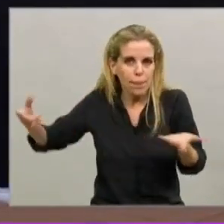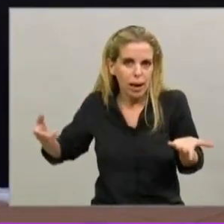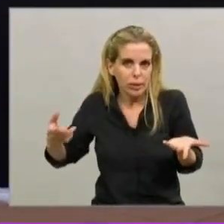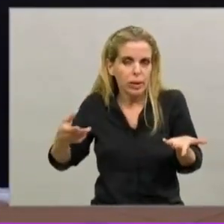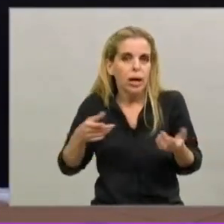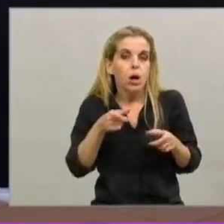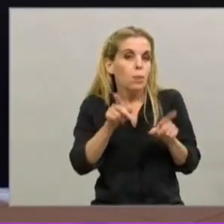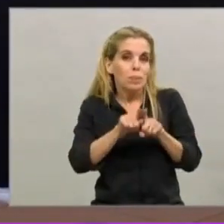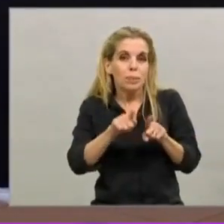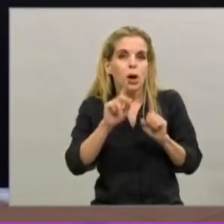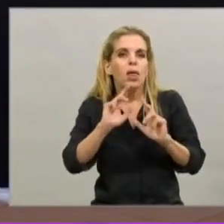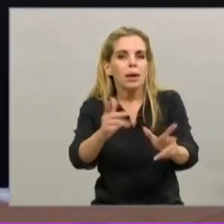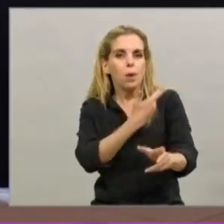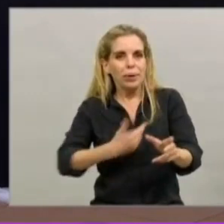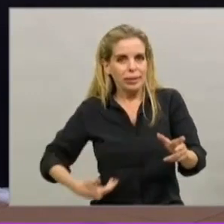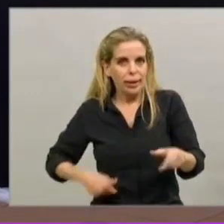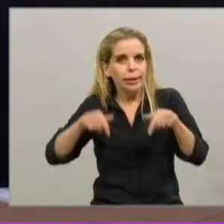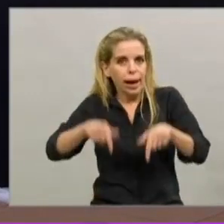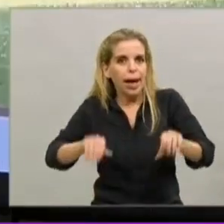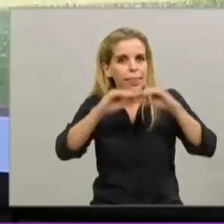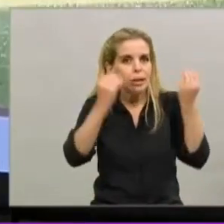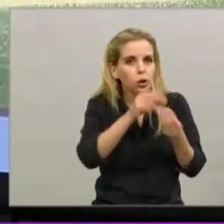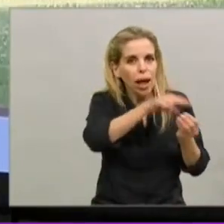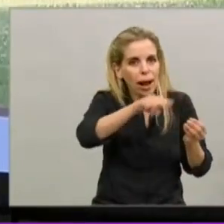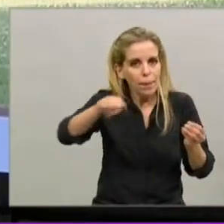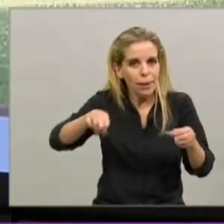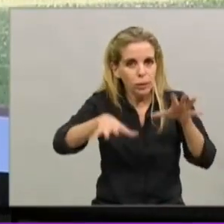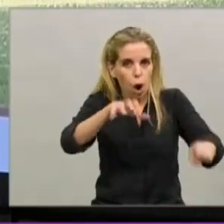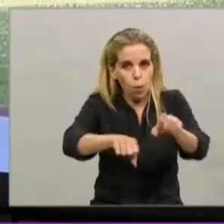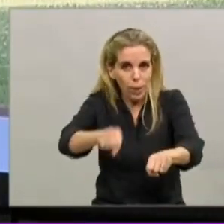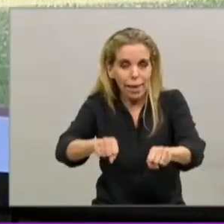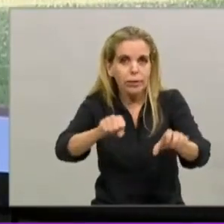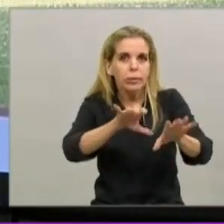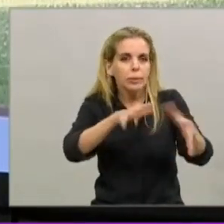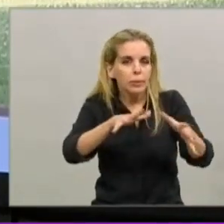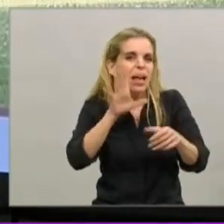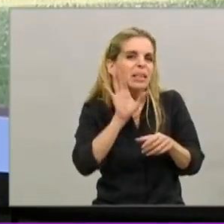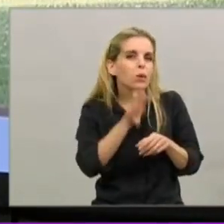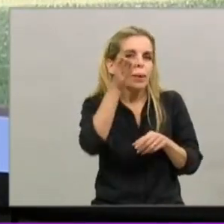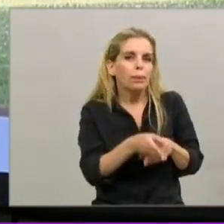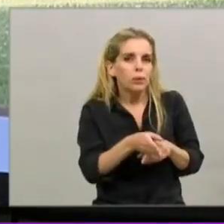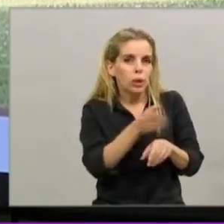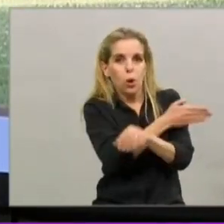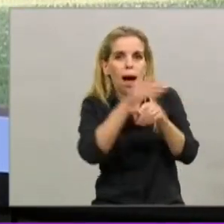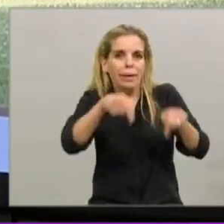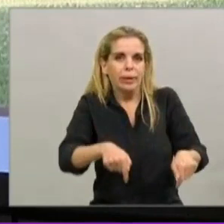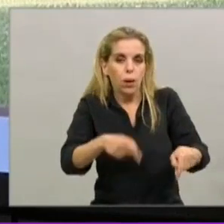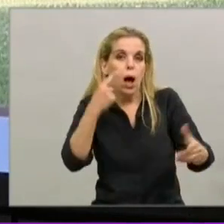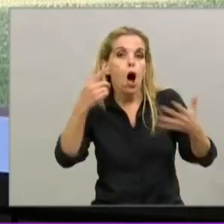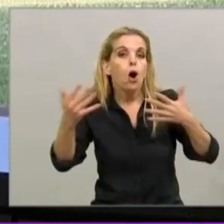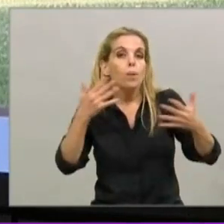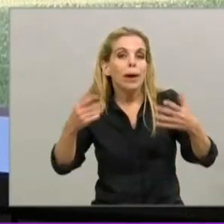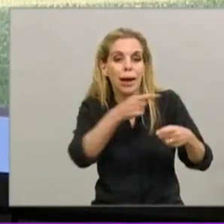antes, estamos en aproximadamente el 50%, que sobre todo si miramos la tendencia de la última semana,